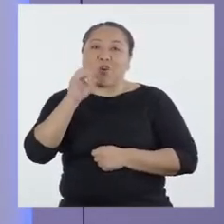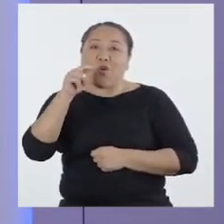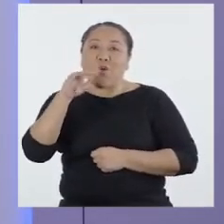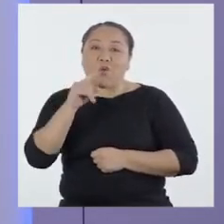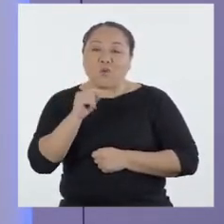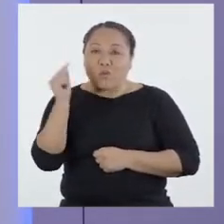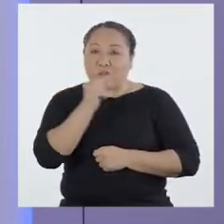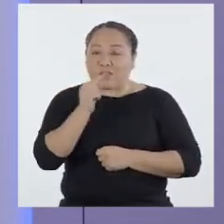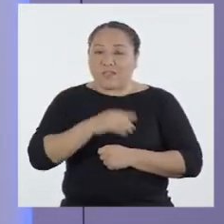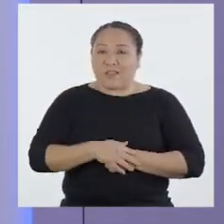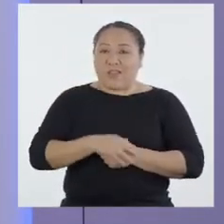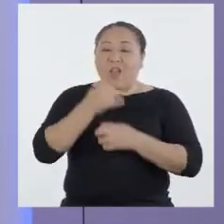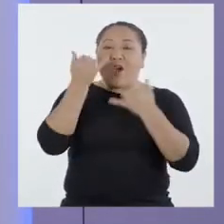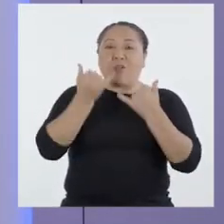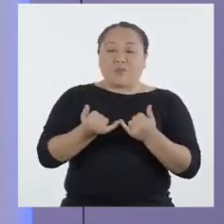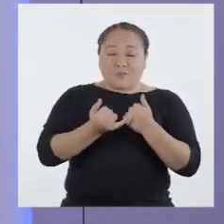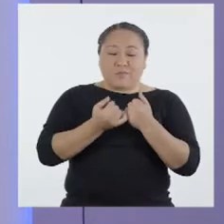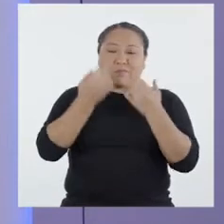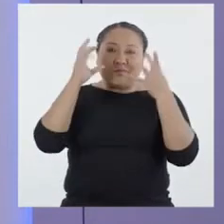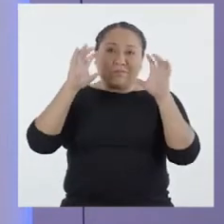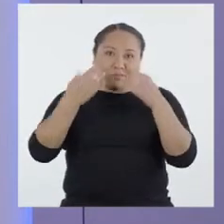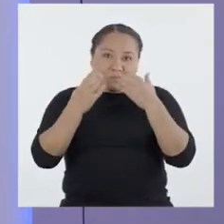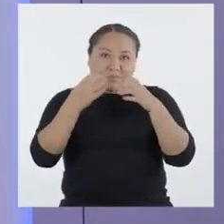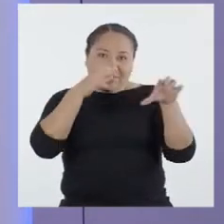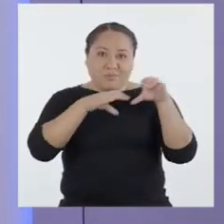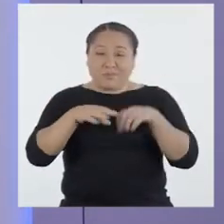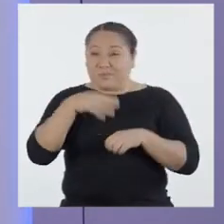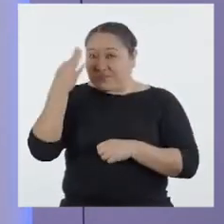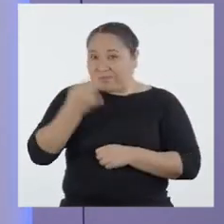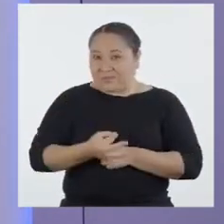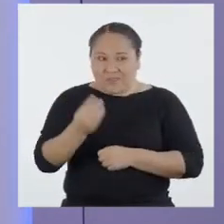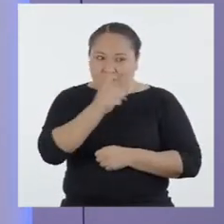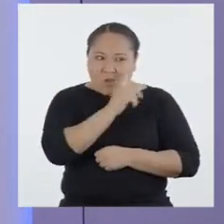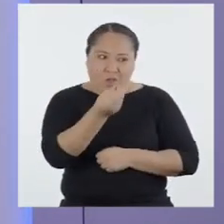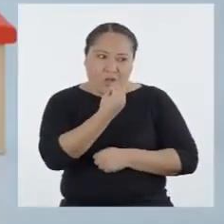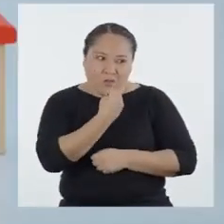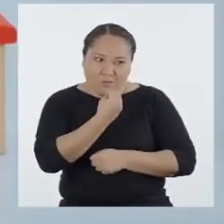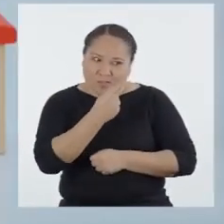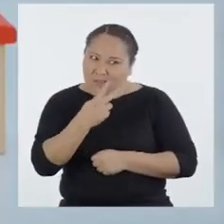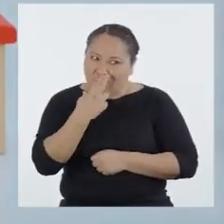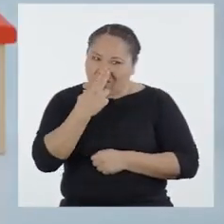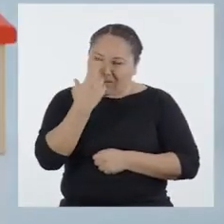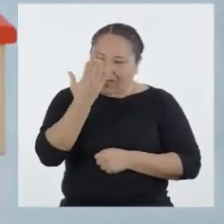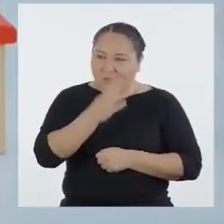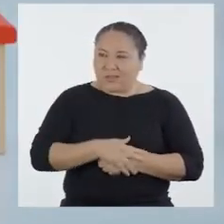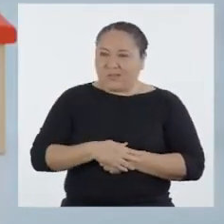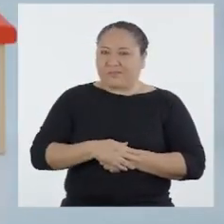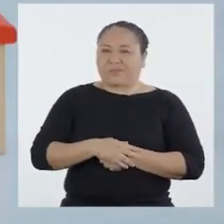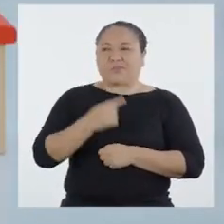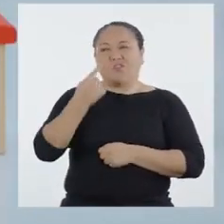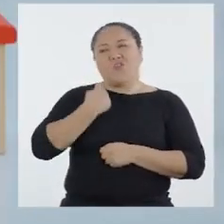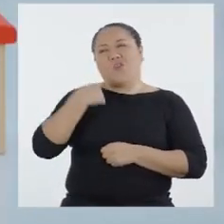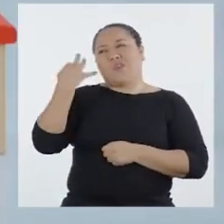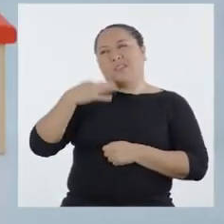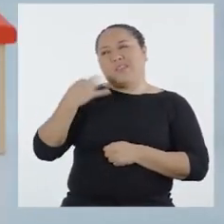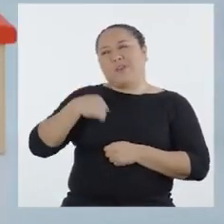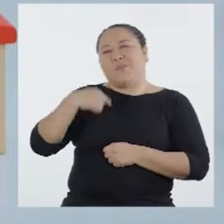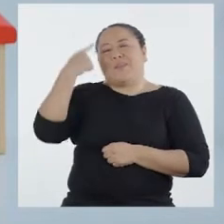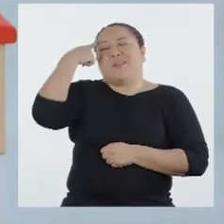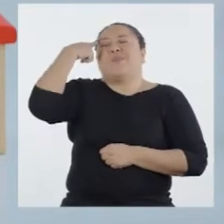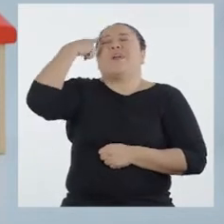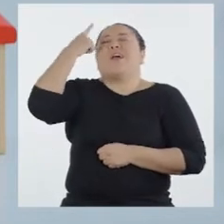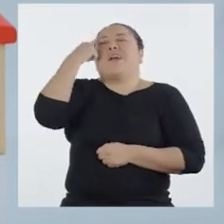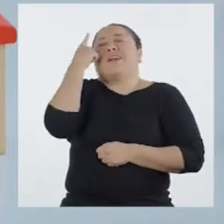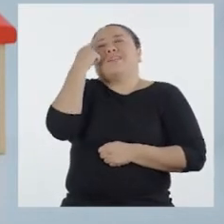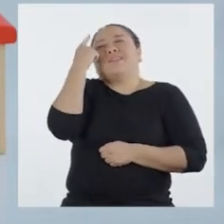área que íbamos a abordar el día de hoy, no a la comida. ¡Ah! Es que yo siempre vivo pensando